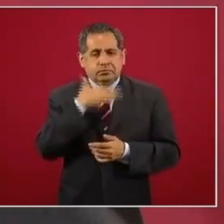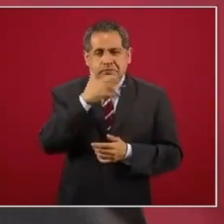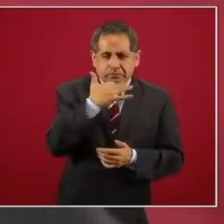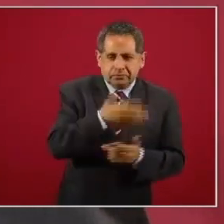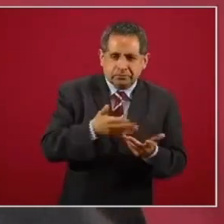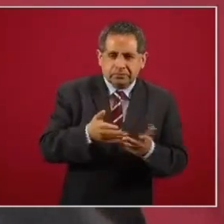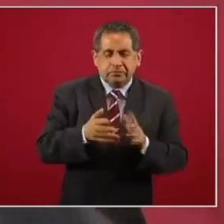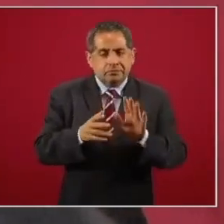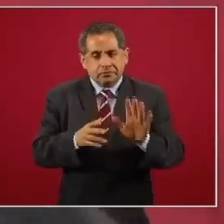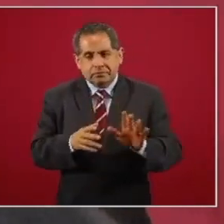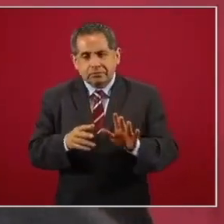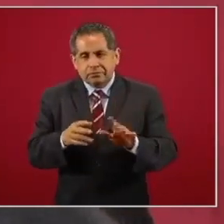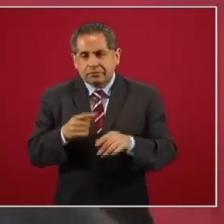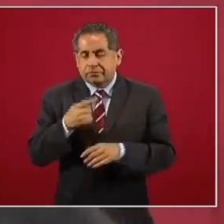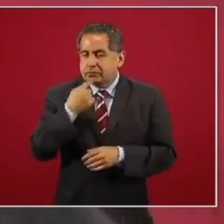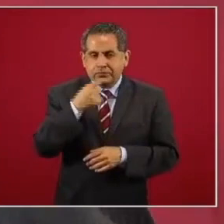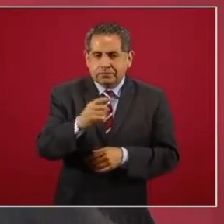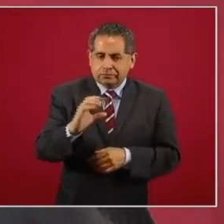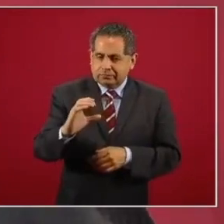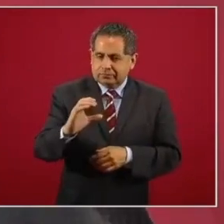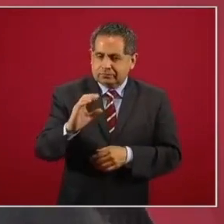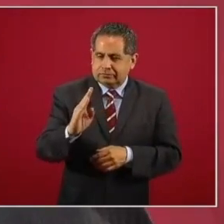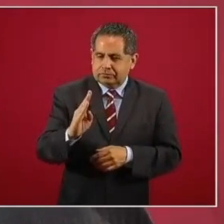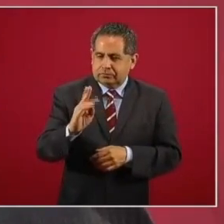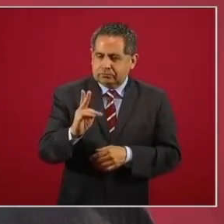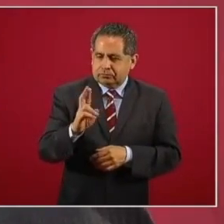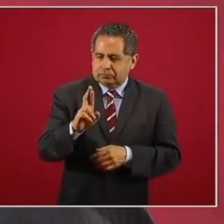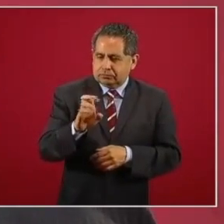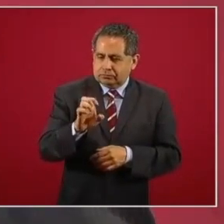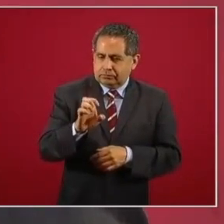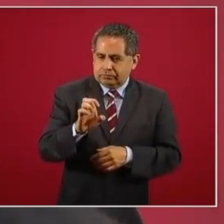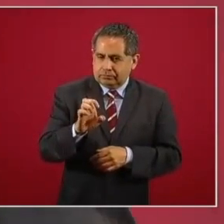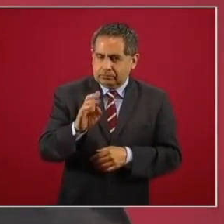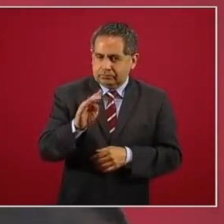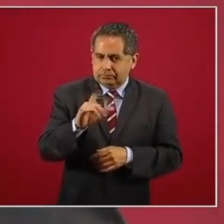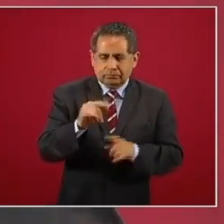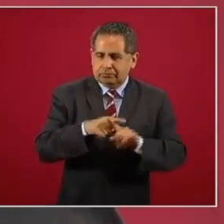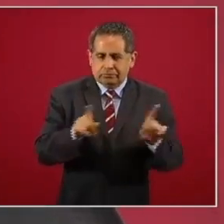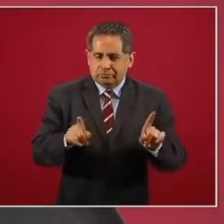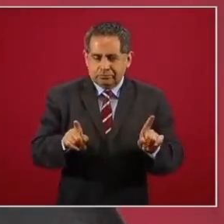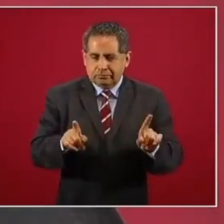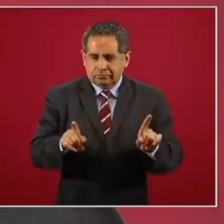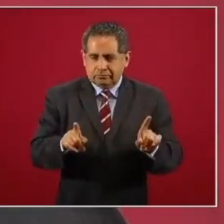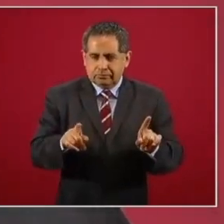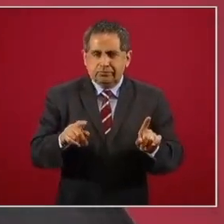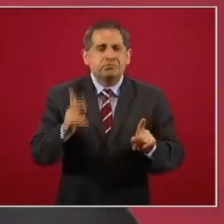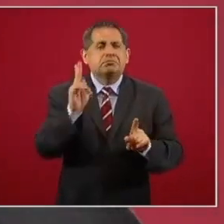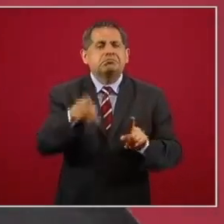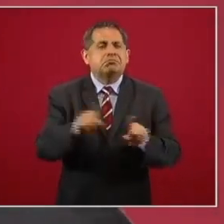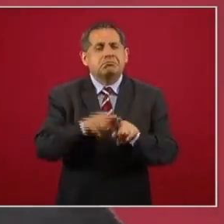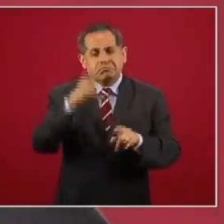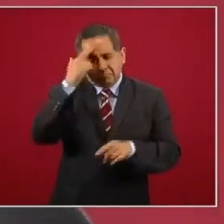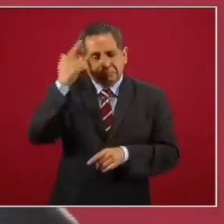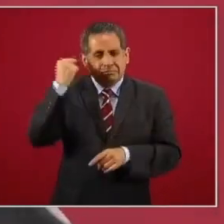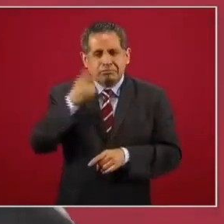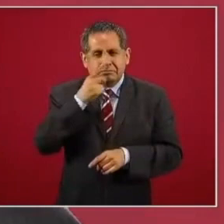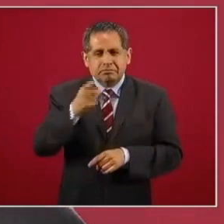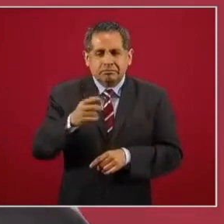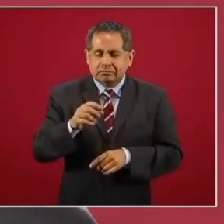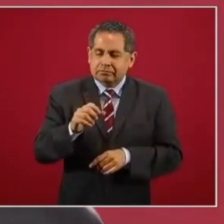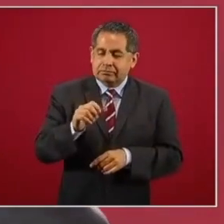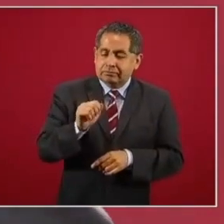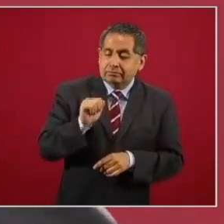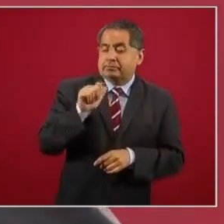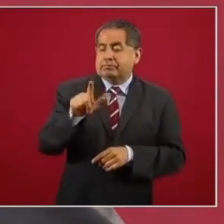No dije cubrebocas, dije tapabocas. Fue como cuando dije al diablo